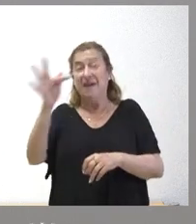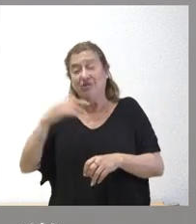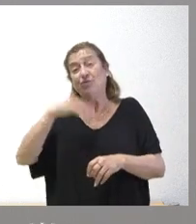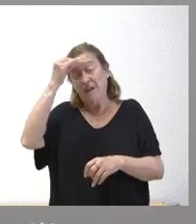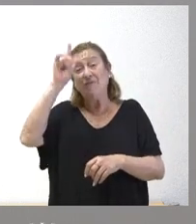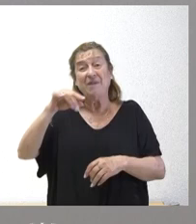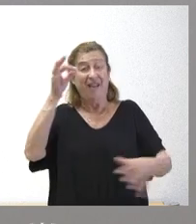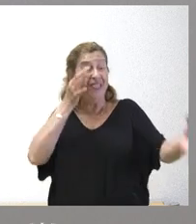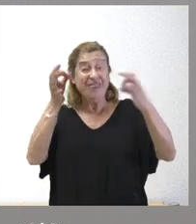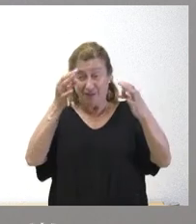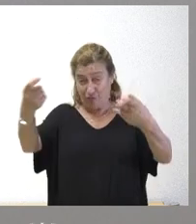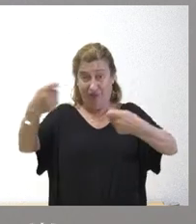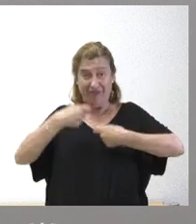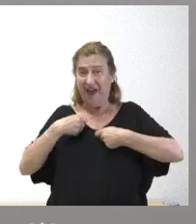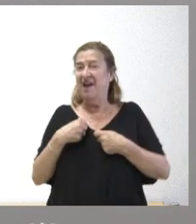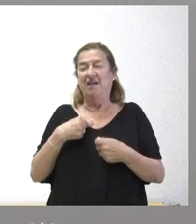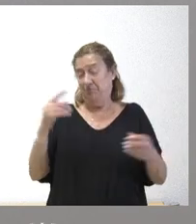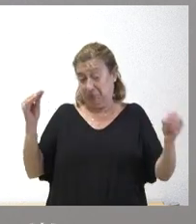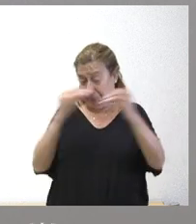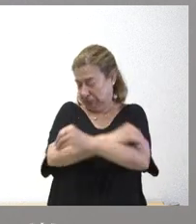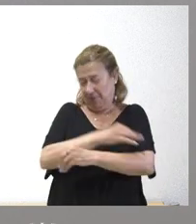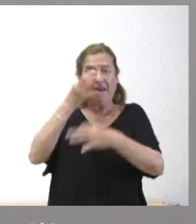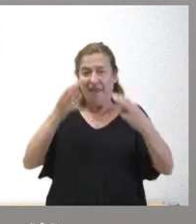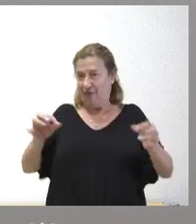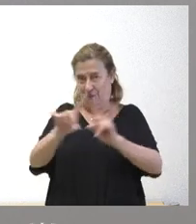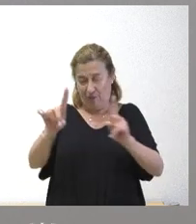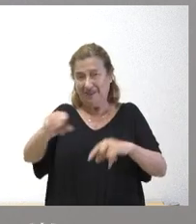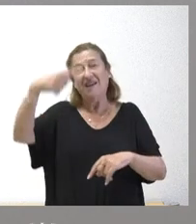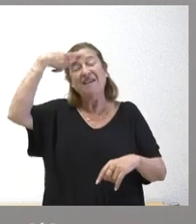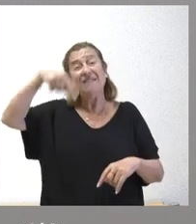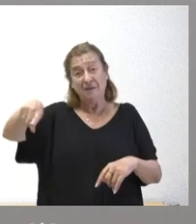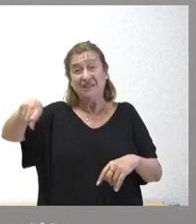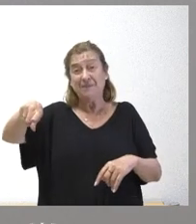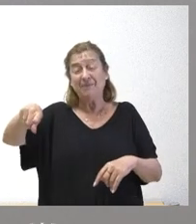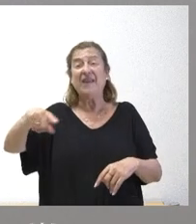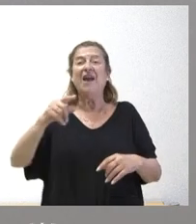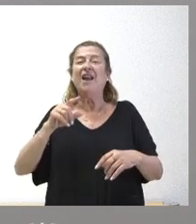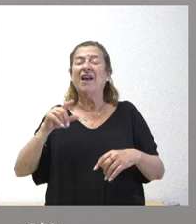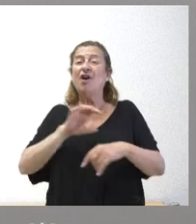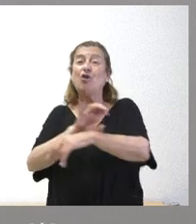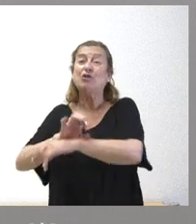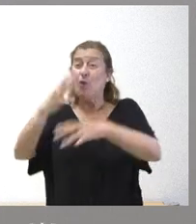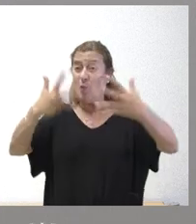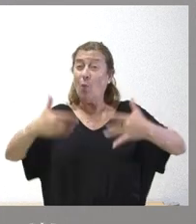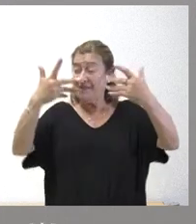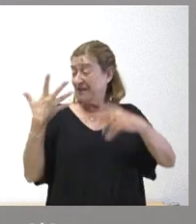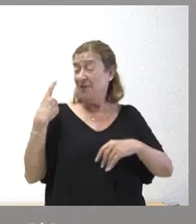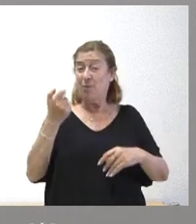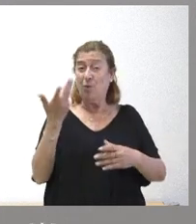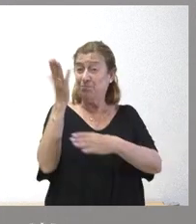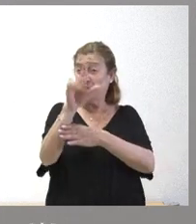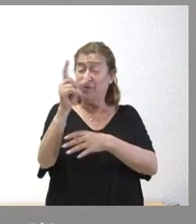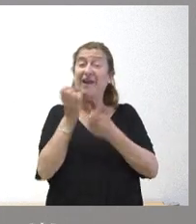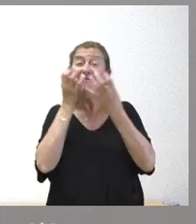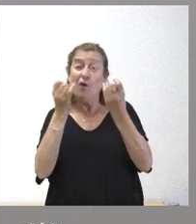esos datos que se nos ofreían tiene poco que ver con la realidad sabe usted que el Consejo de Cuentas presentó hace muy poco un informe sobre financiación